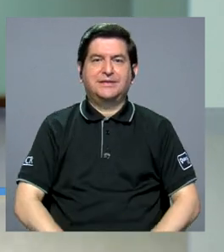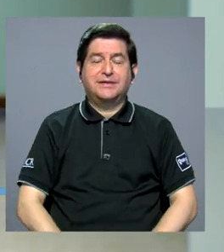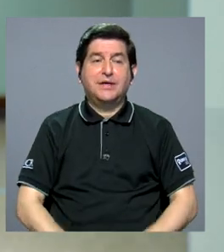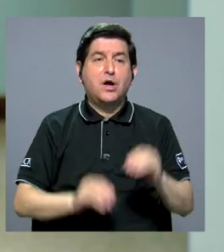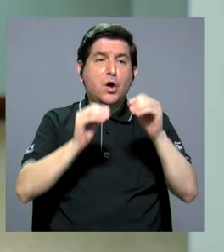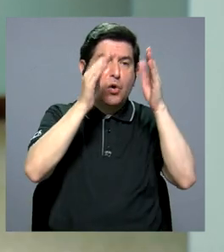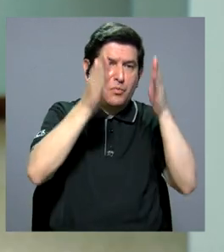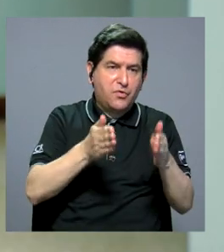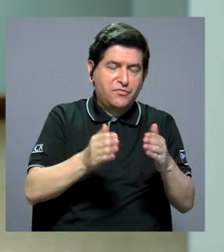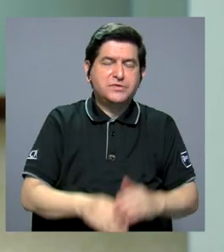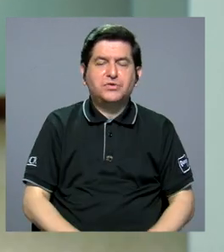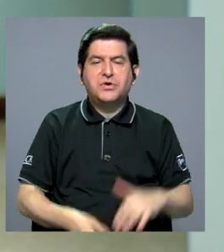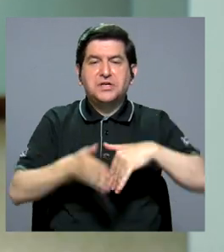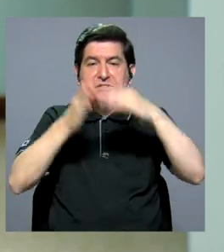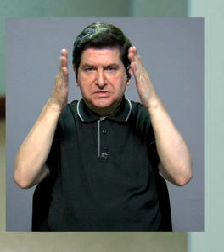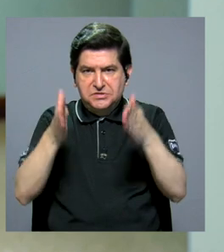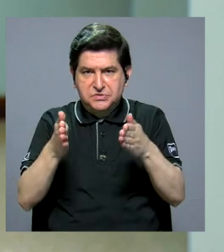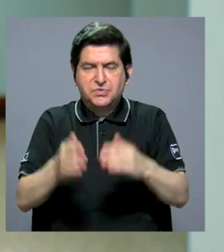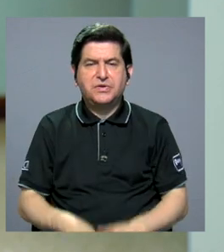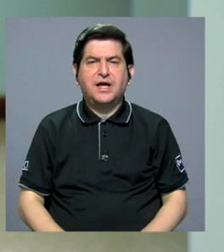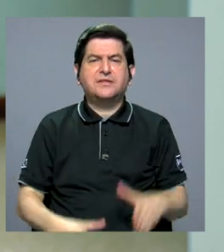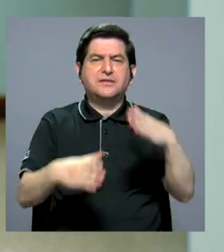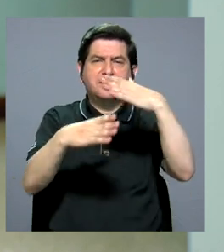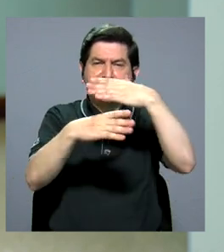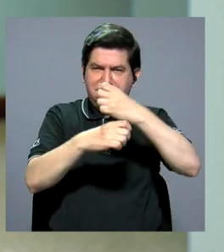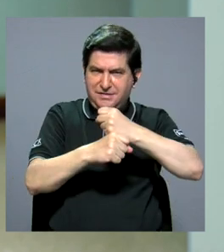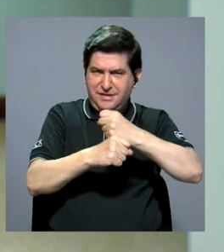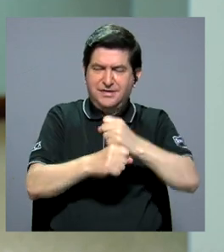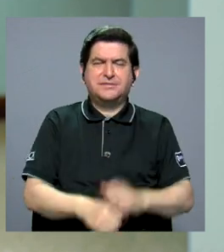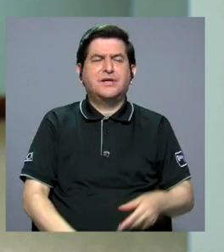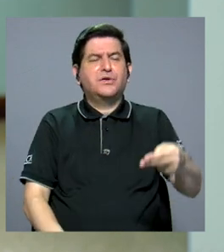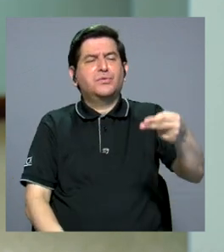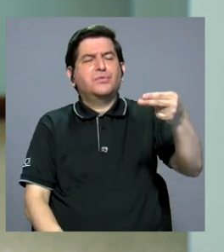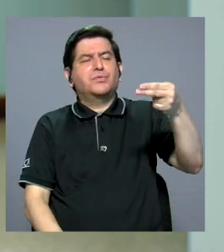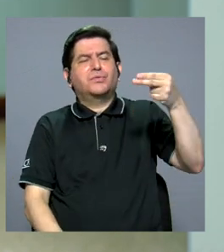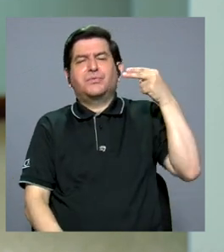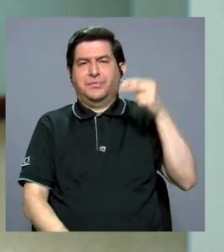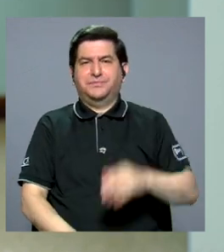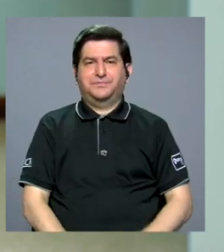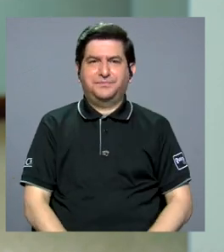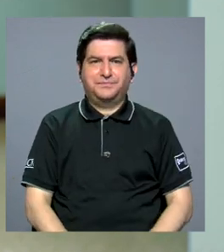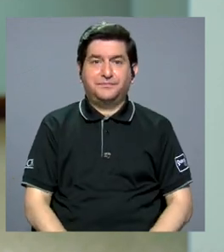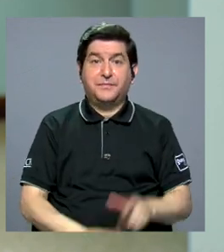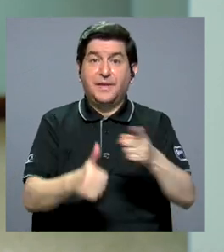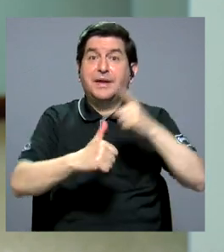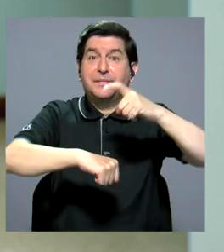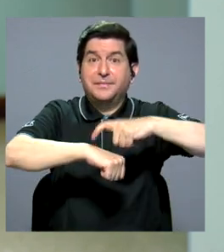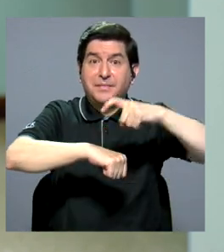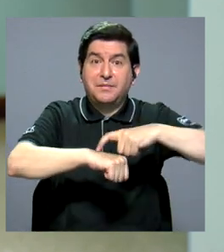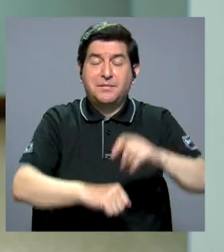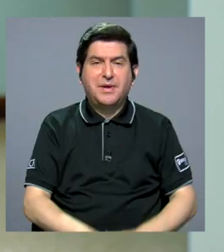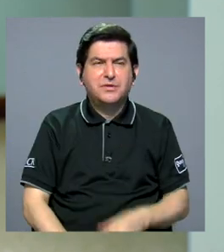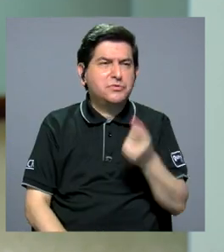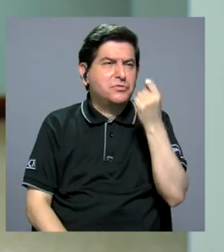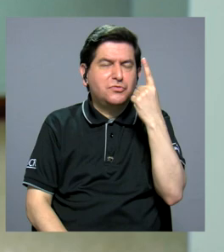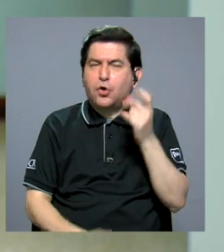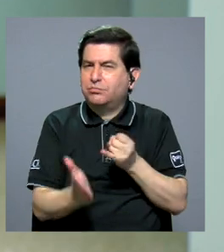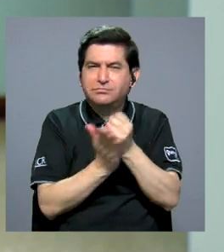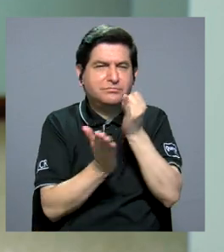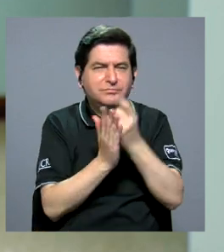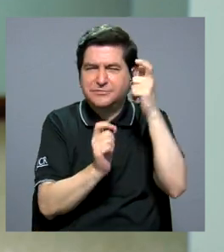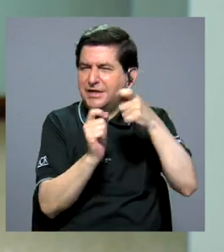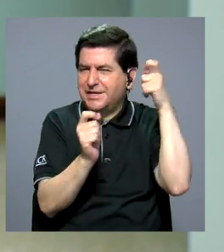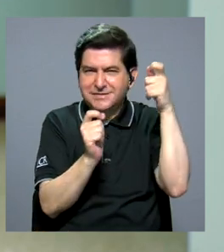profesores, profesoras y algunos estudiantes han venido realizando históricamente y que en primer lugar no lo han entendido como investigación